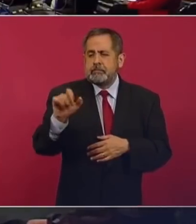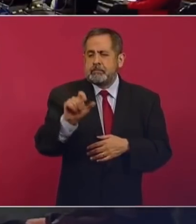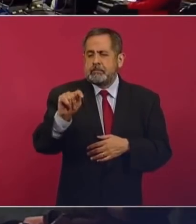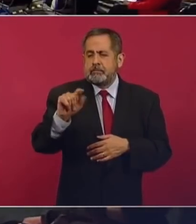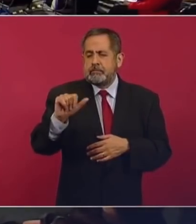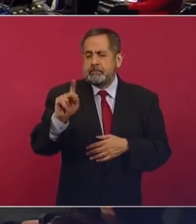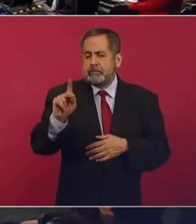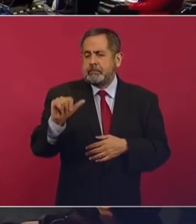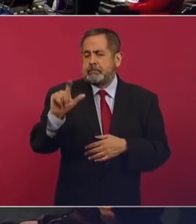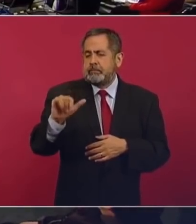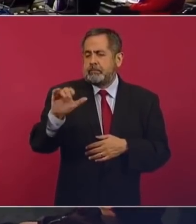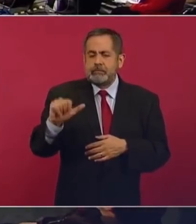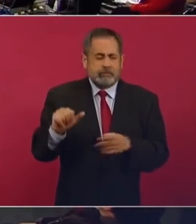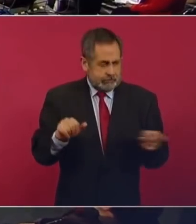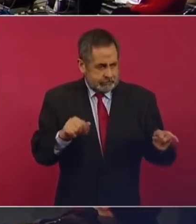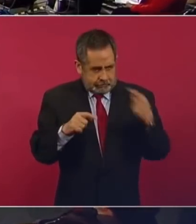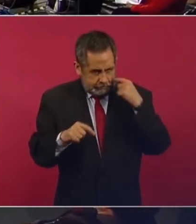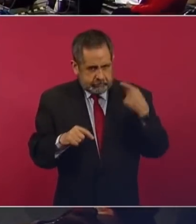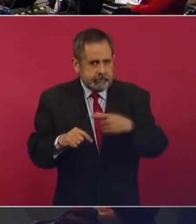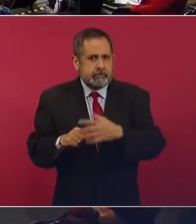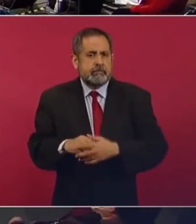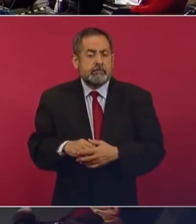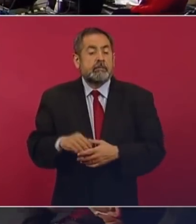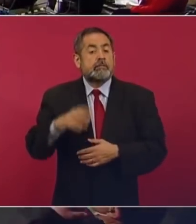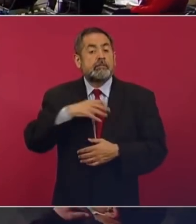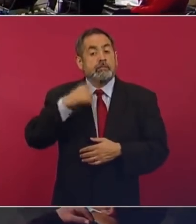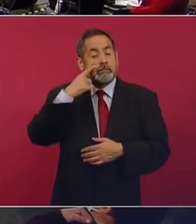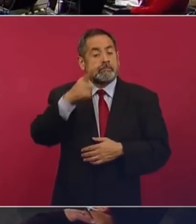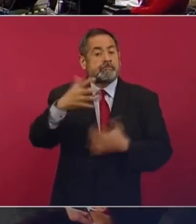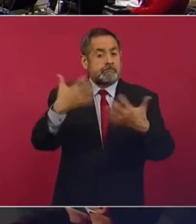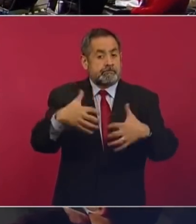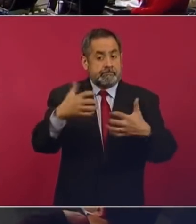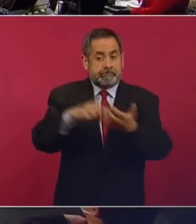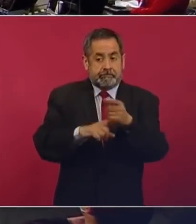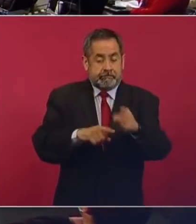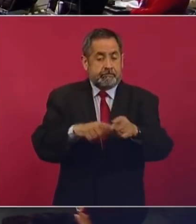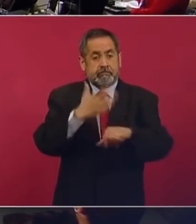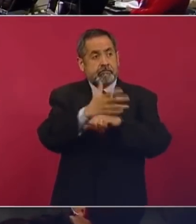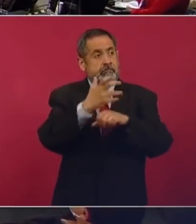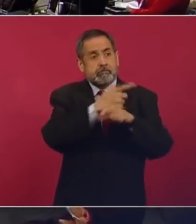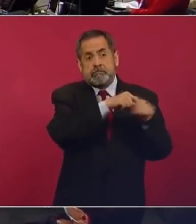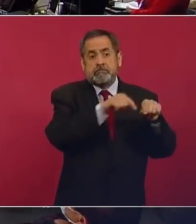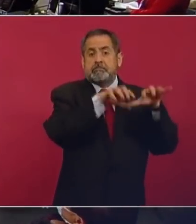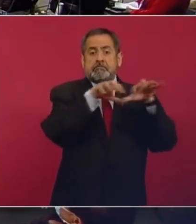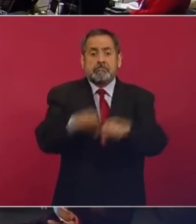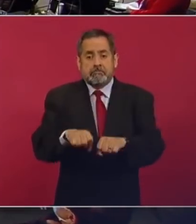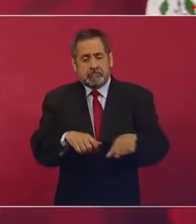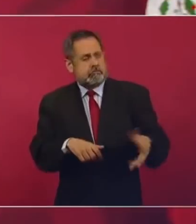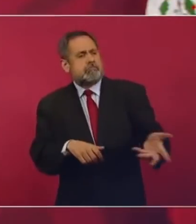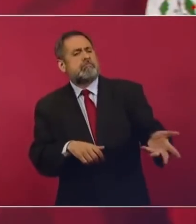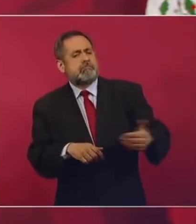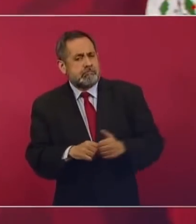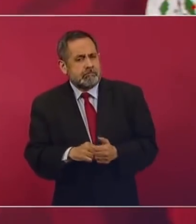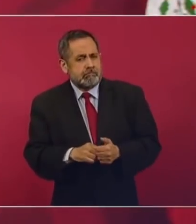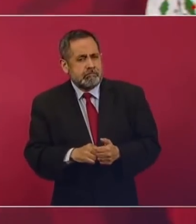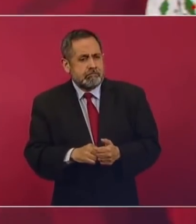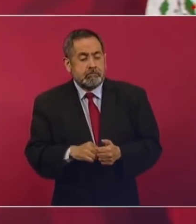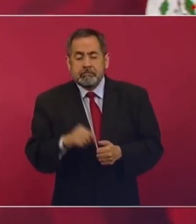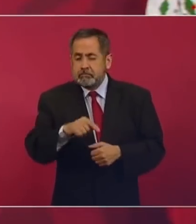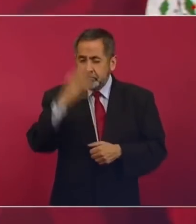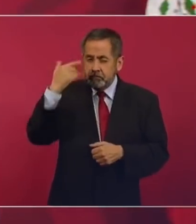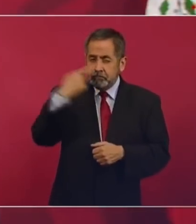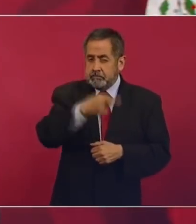una empresa estadounidense que obtuvo